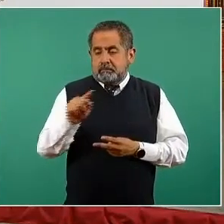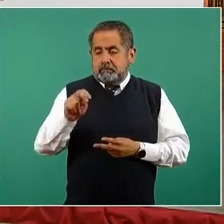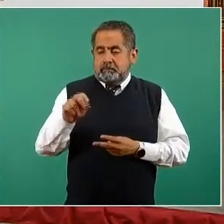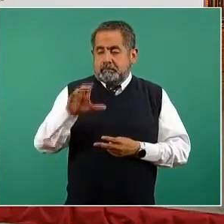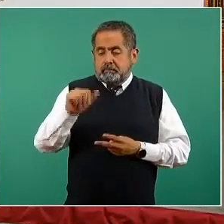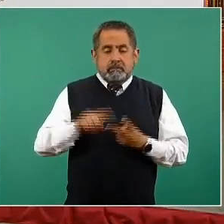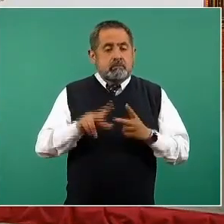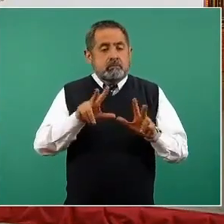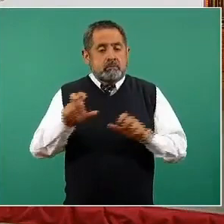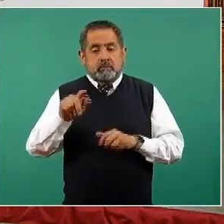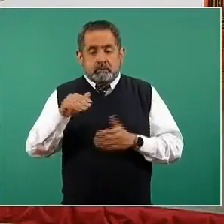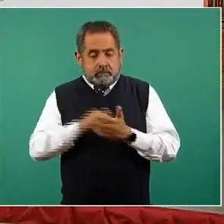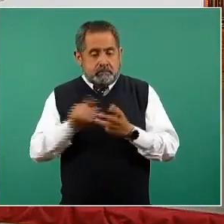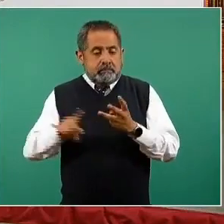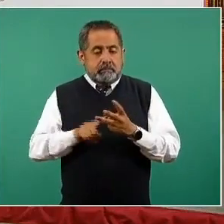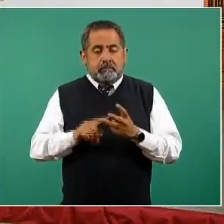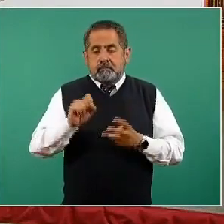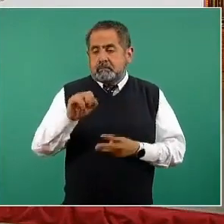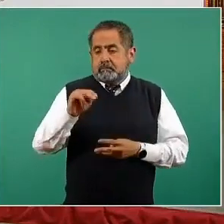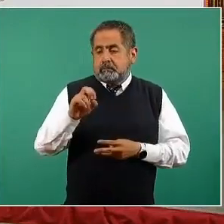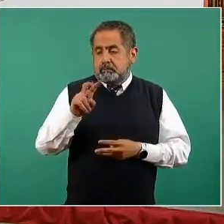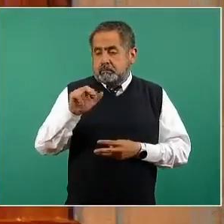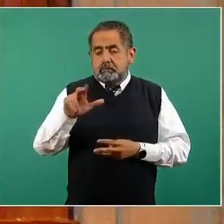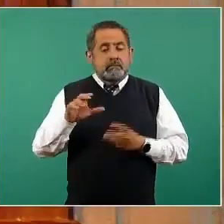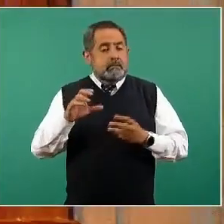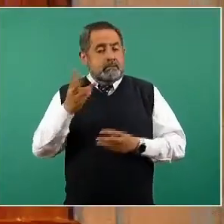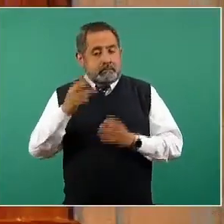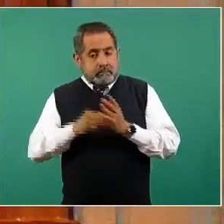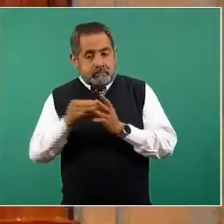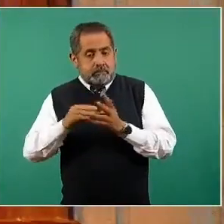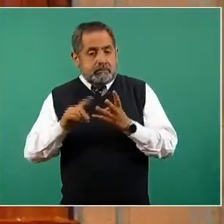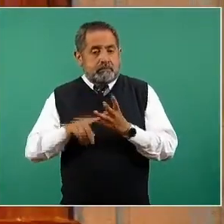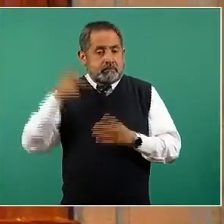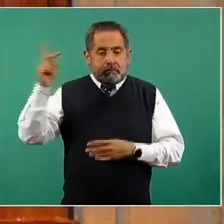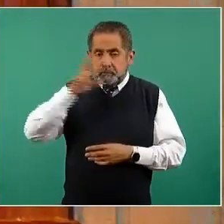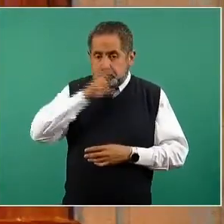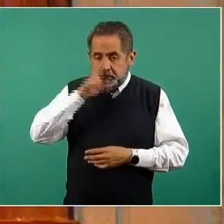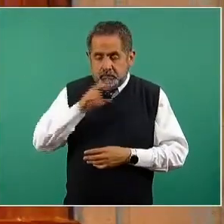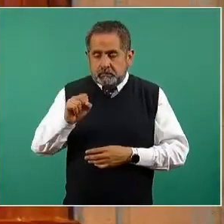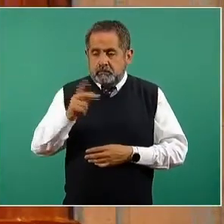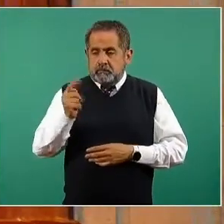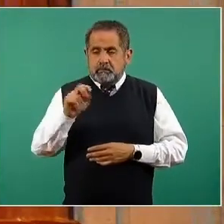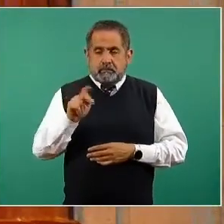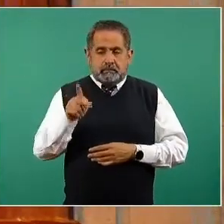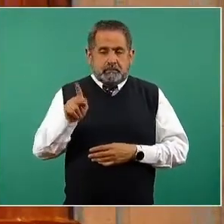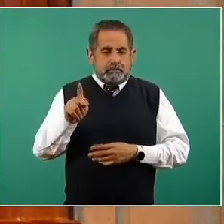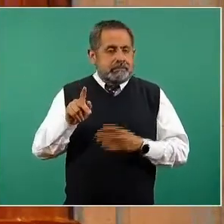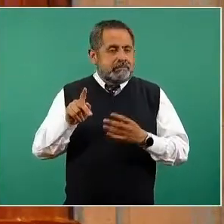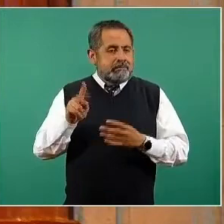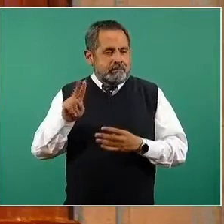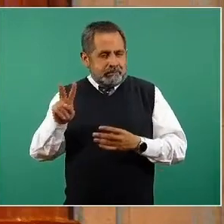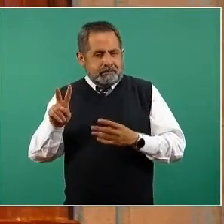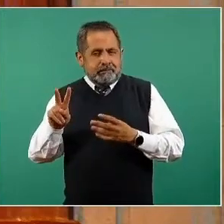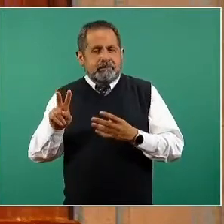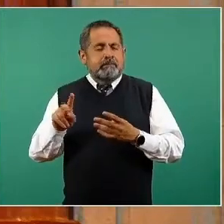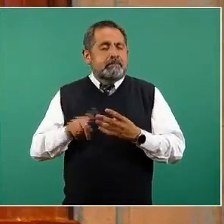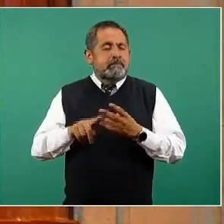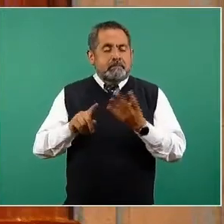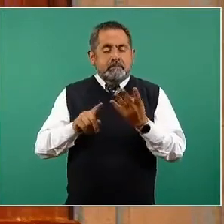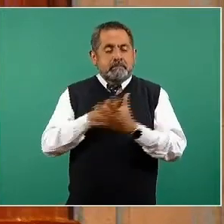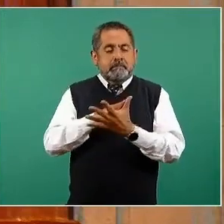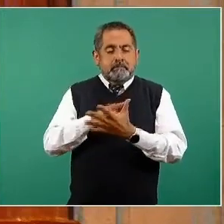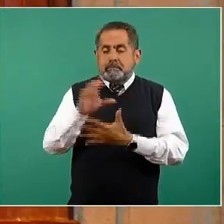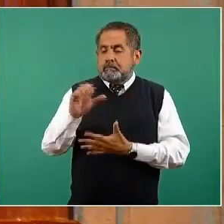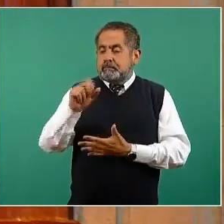870.000, Sinovac, 3 millones, Sputnik V, 400.000 y se nos suma CanSino